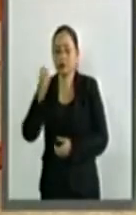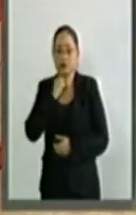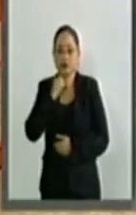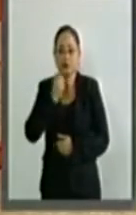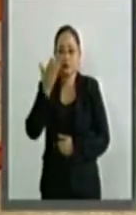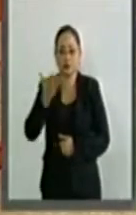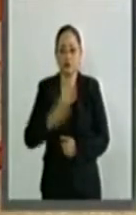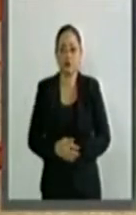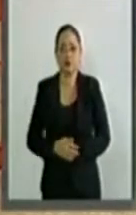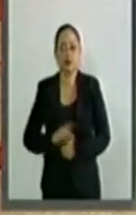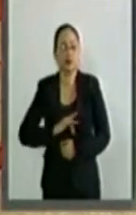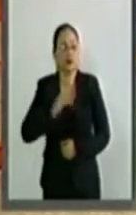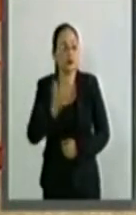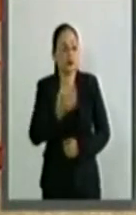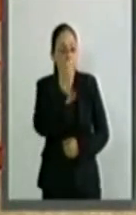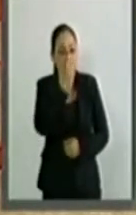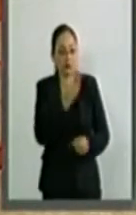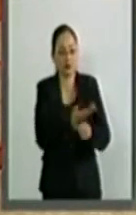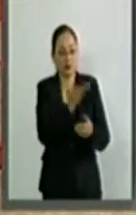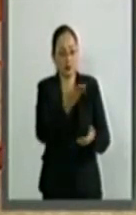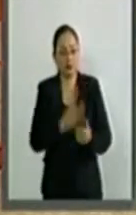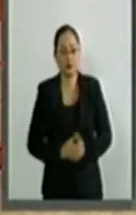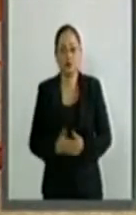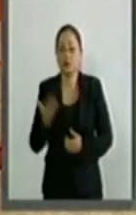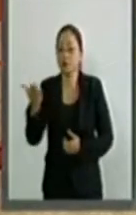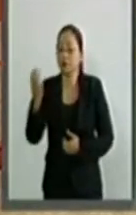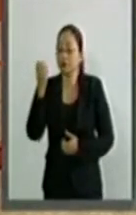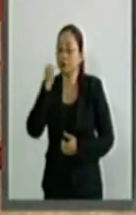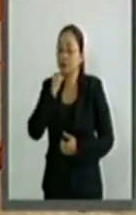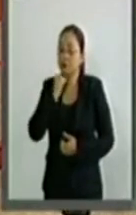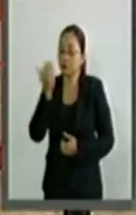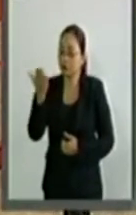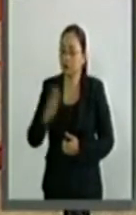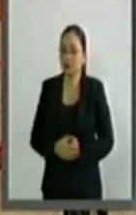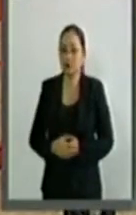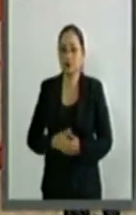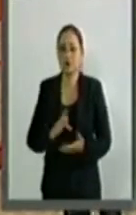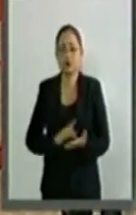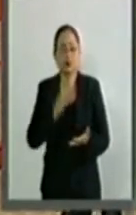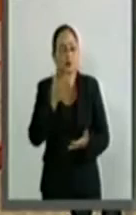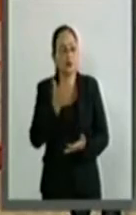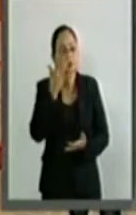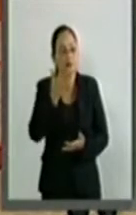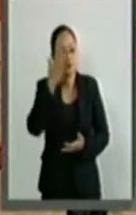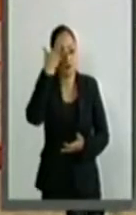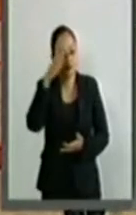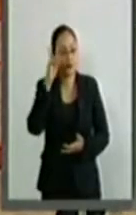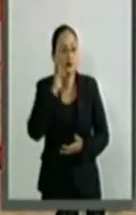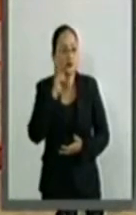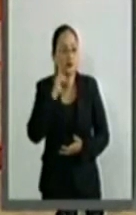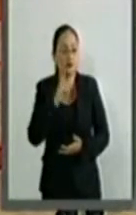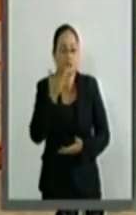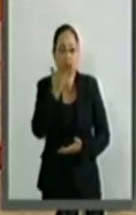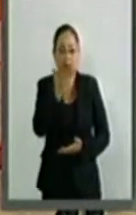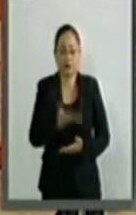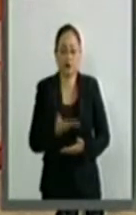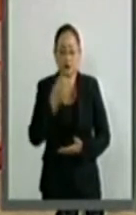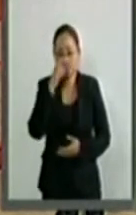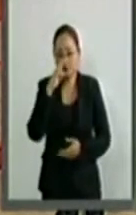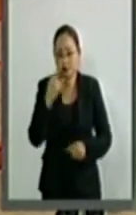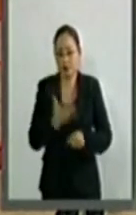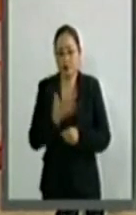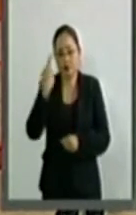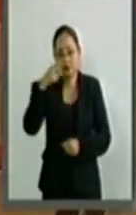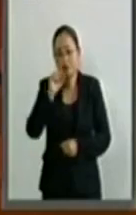Gracias, secretaria. Señor senador. Muchas gracias, señora Canciller. Agradezco